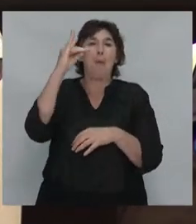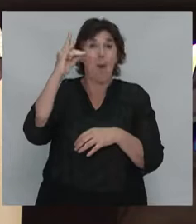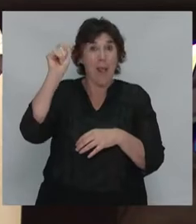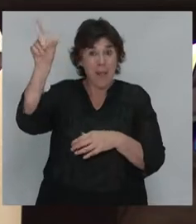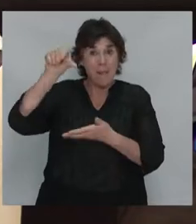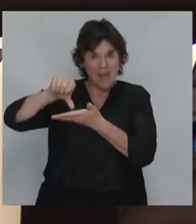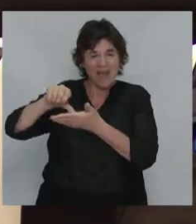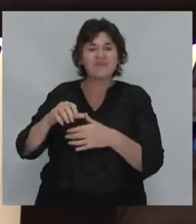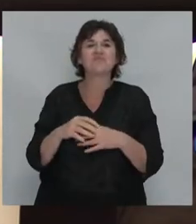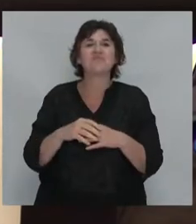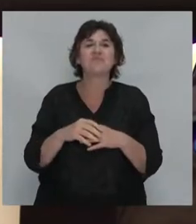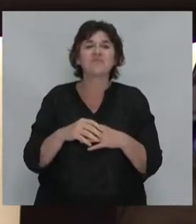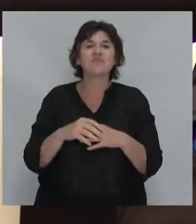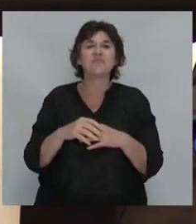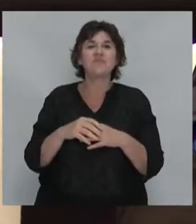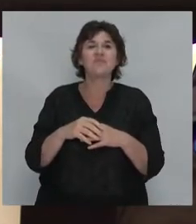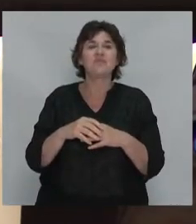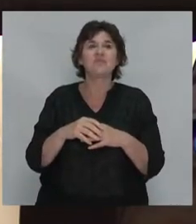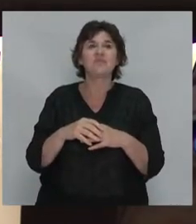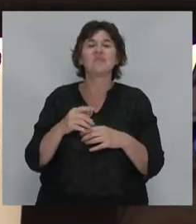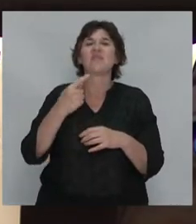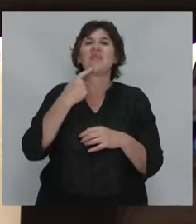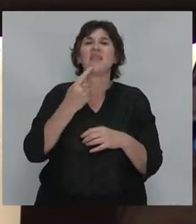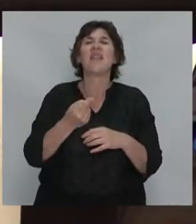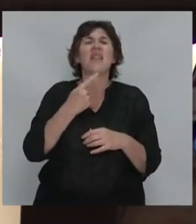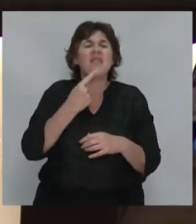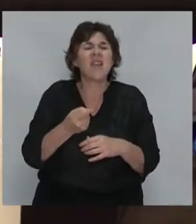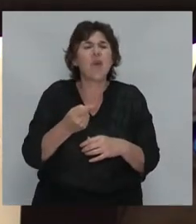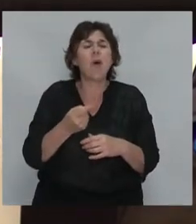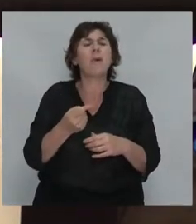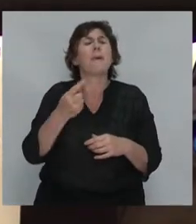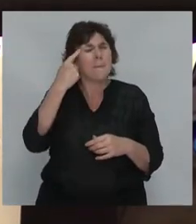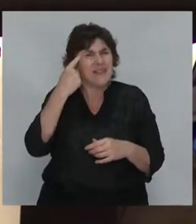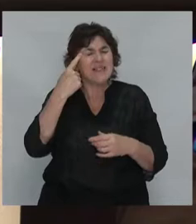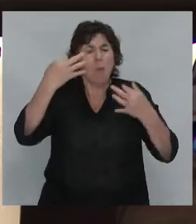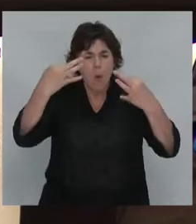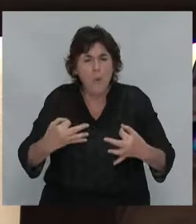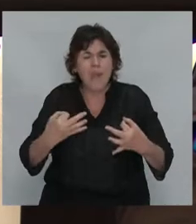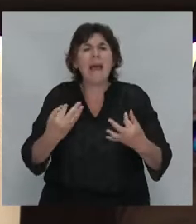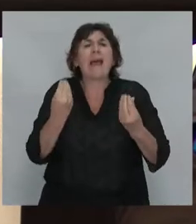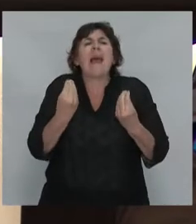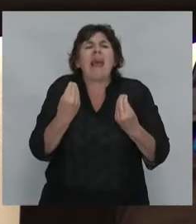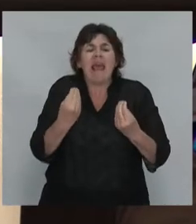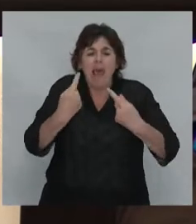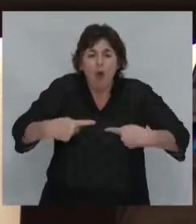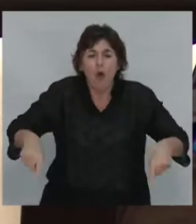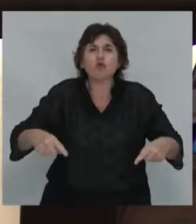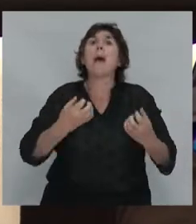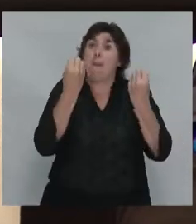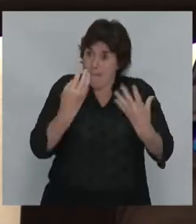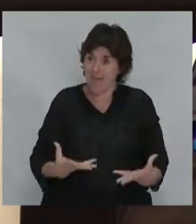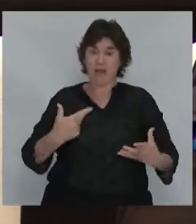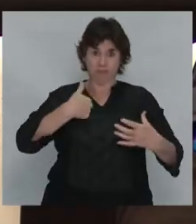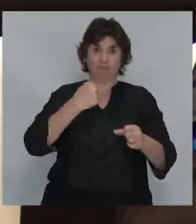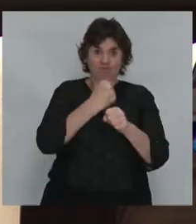donde señaló, señalemos bien qué hicimos bien, distingamos qué hicimos bien,